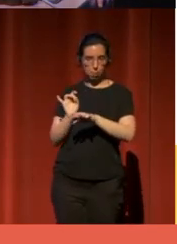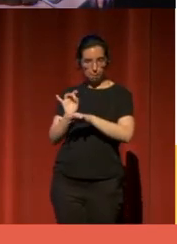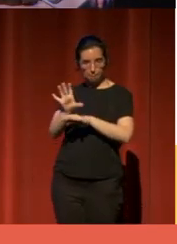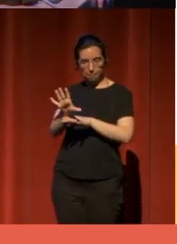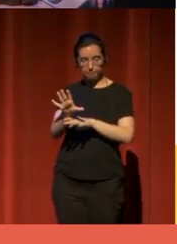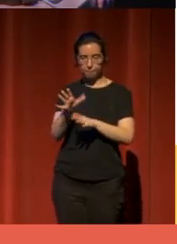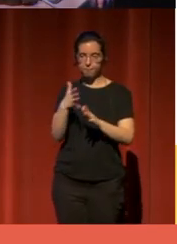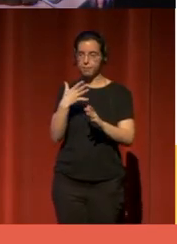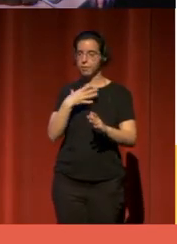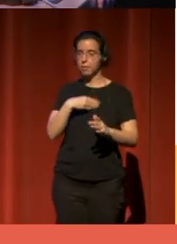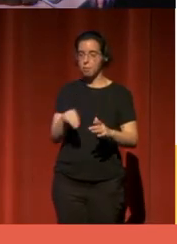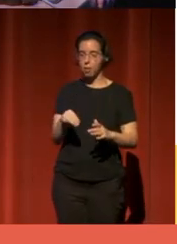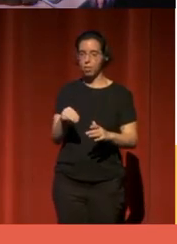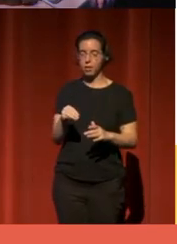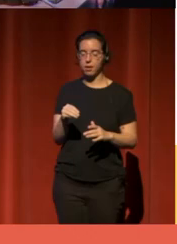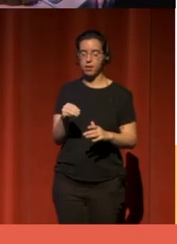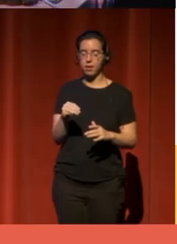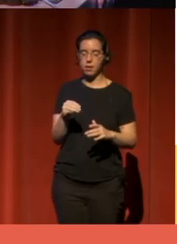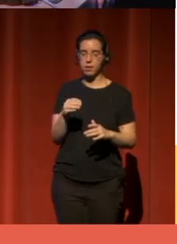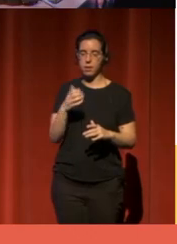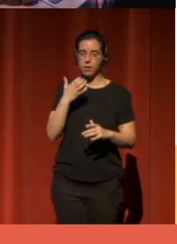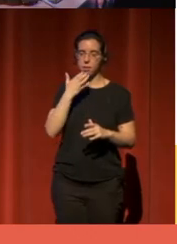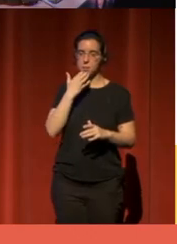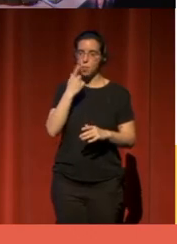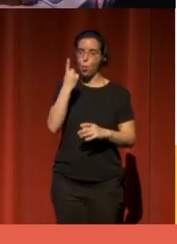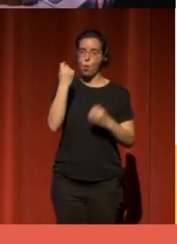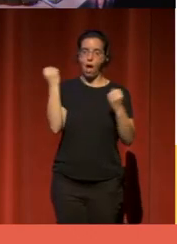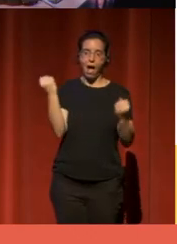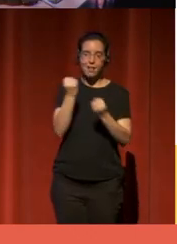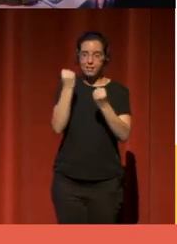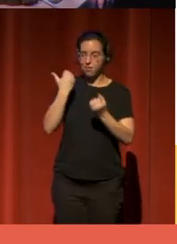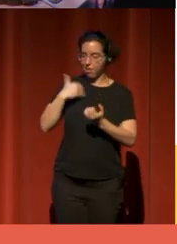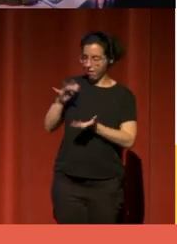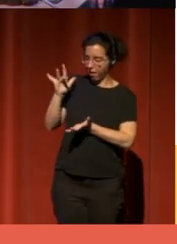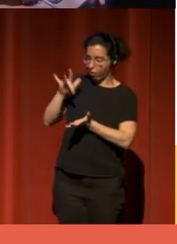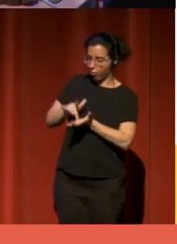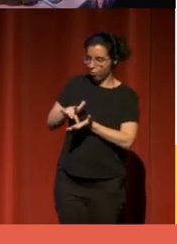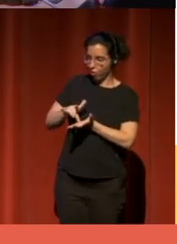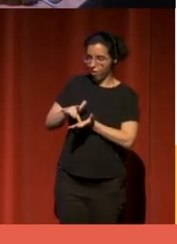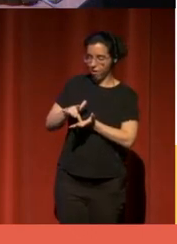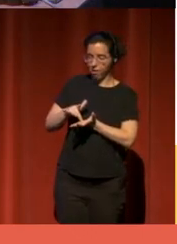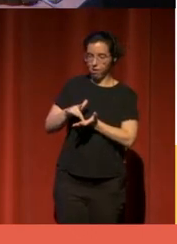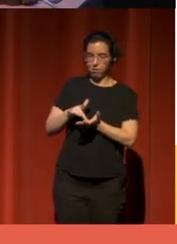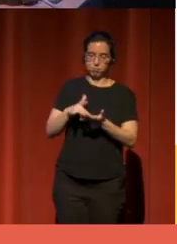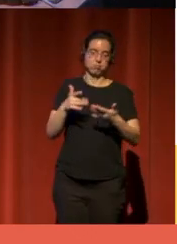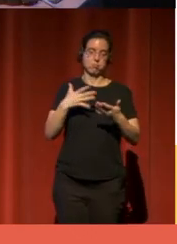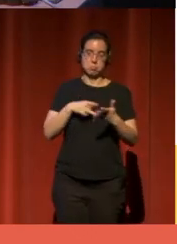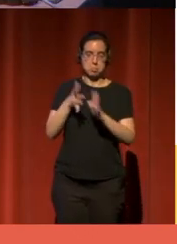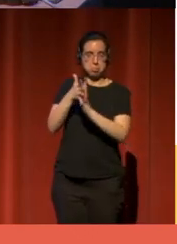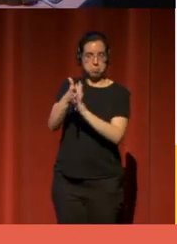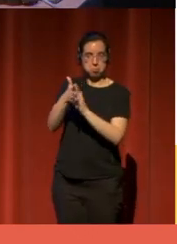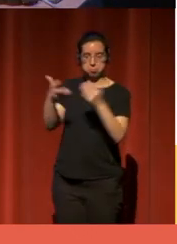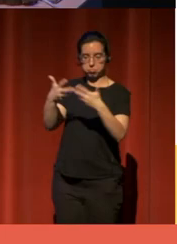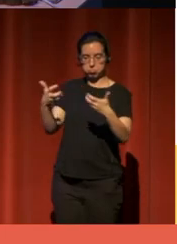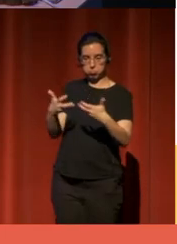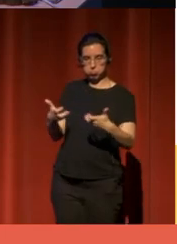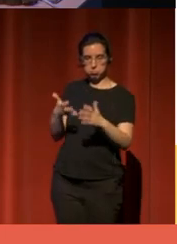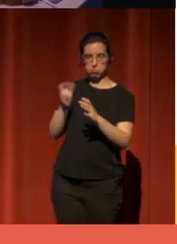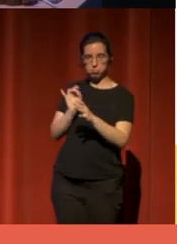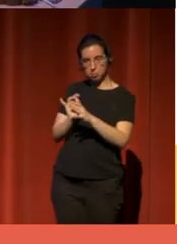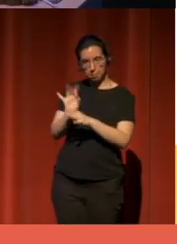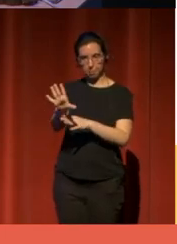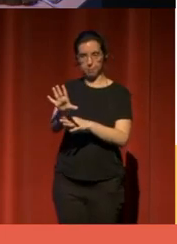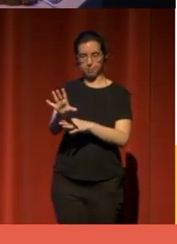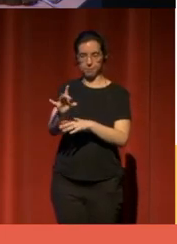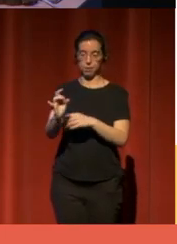diciendo una, haciendo, describiendo una actividad que ya llevéis a cabo y que sea en esta temática. Bueno, si lo rellenáis y